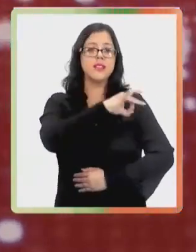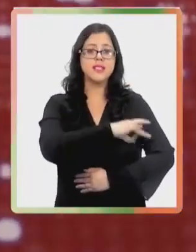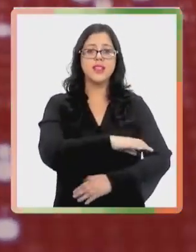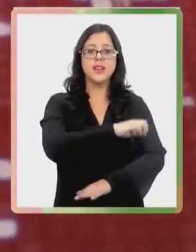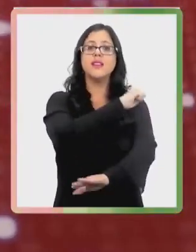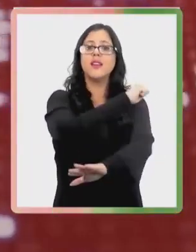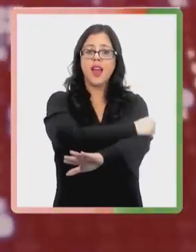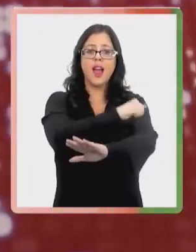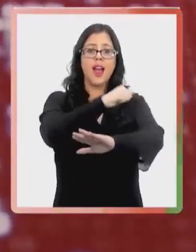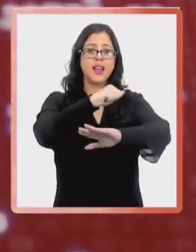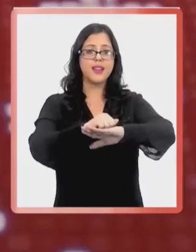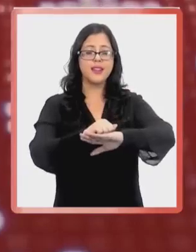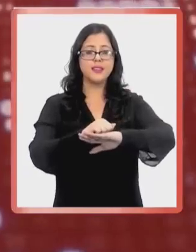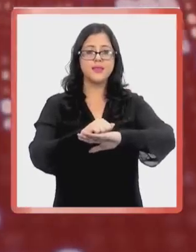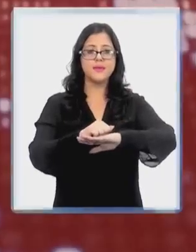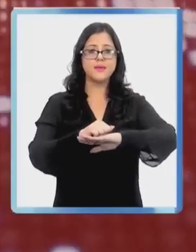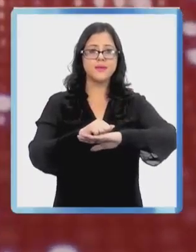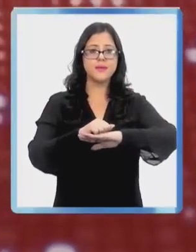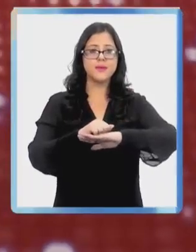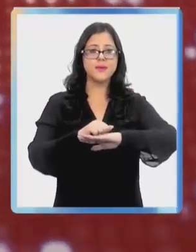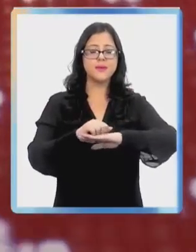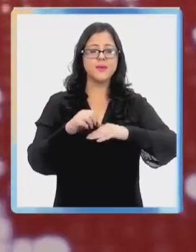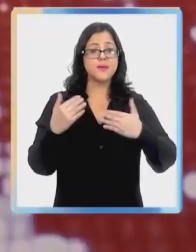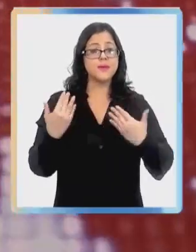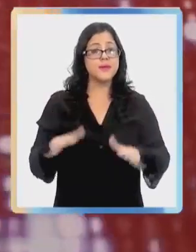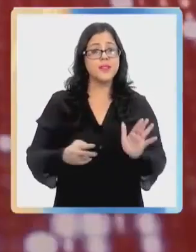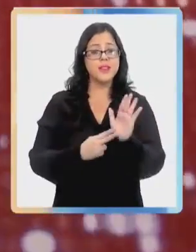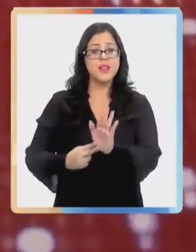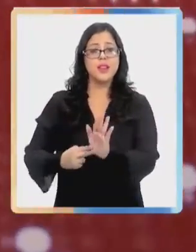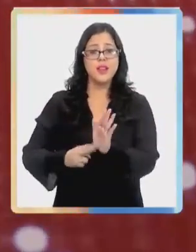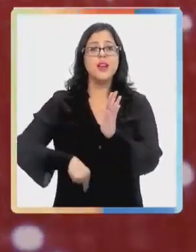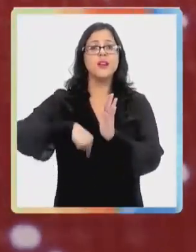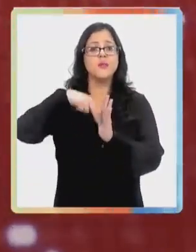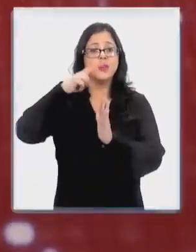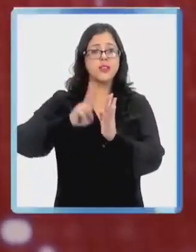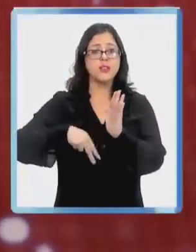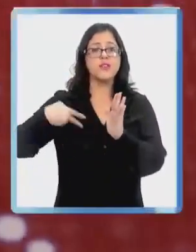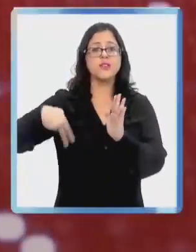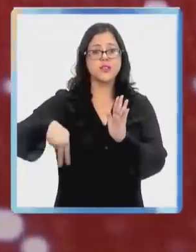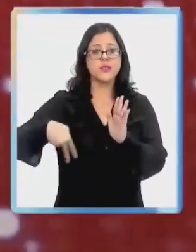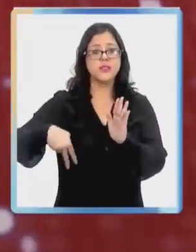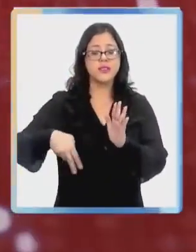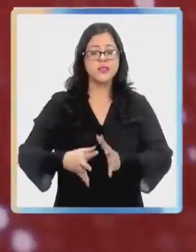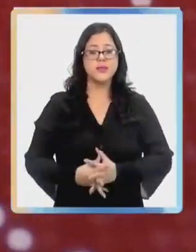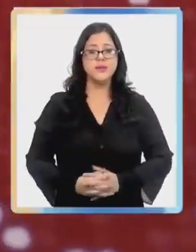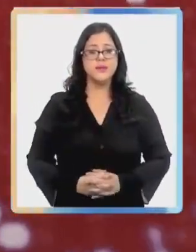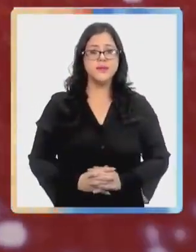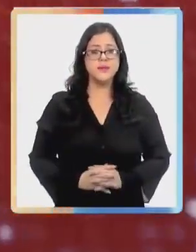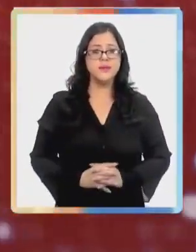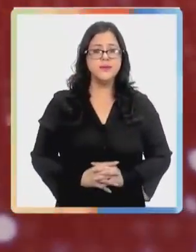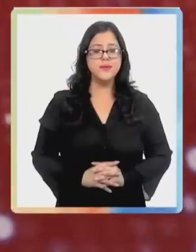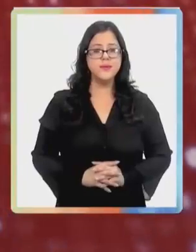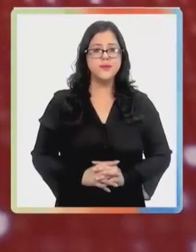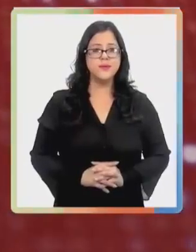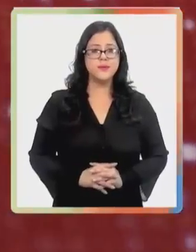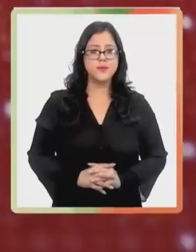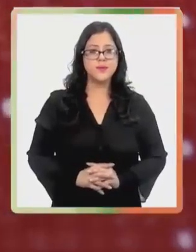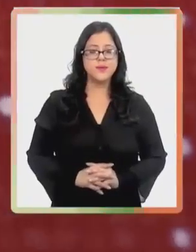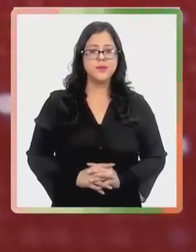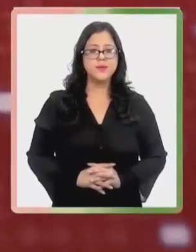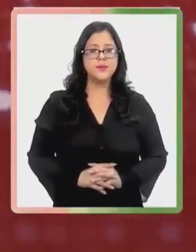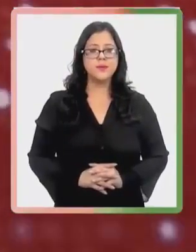Televisión de Señal Abierta de Chile, Arcatel, presentó Portavoz Noticias.